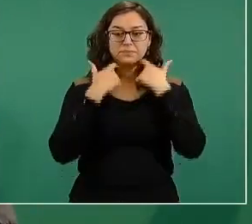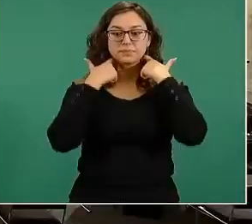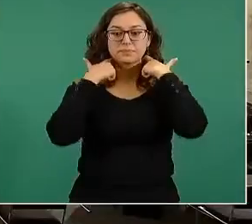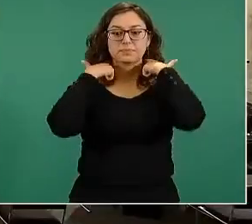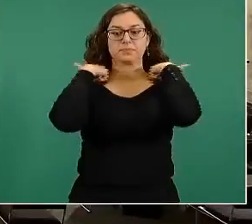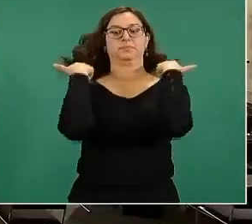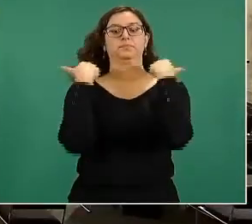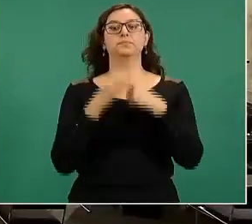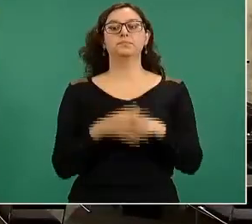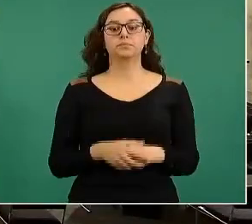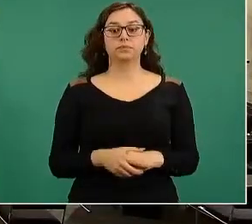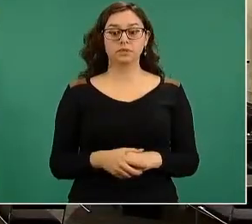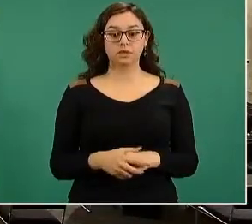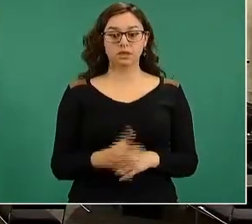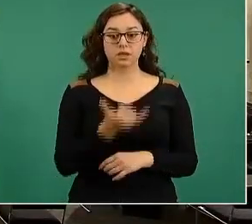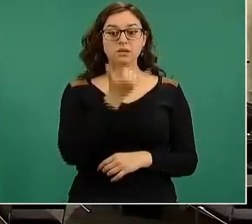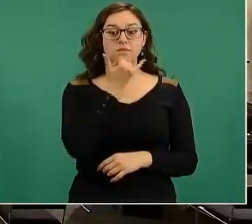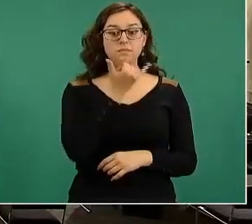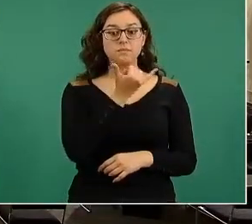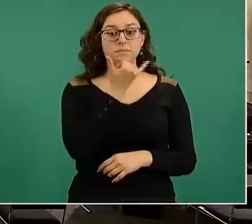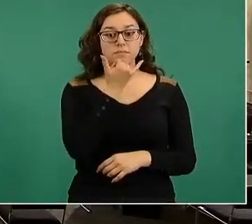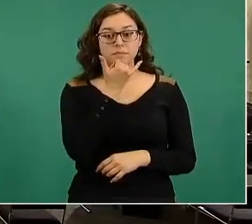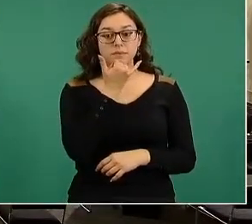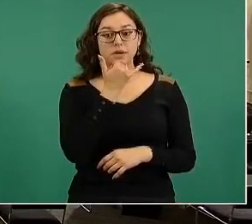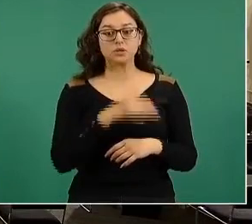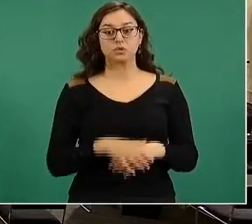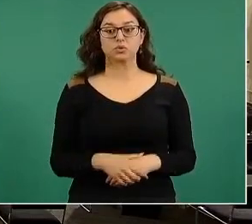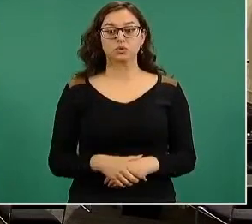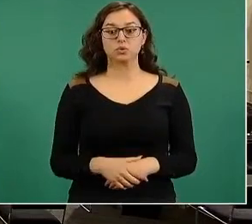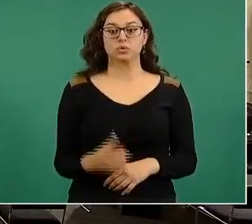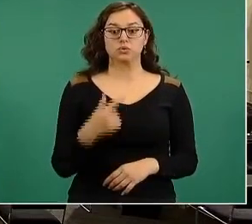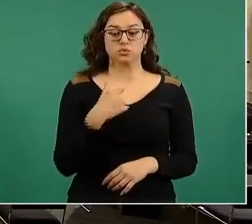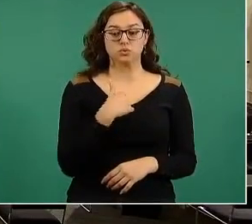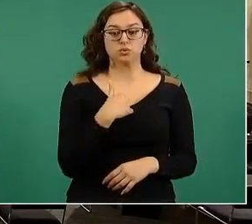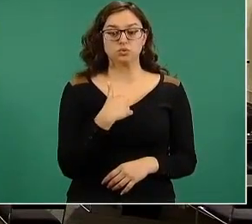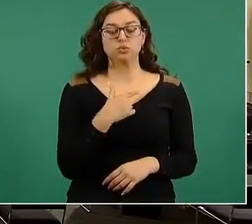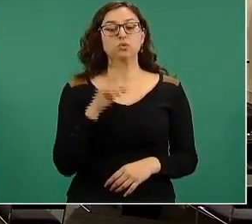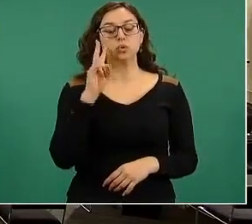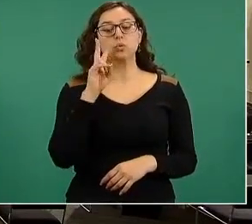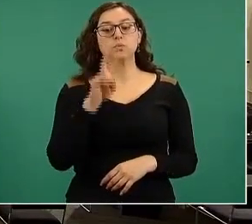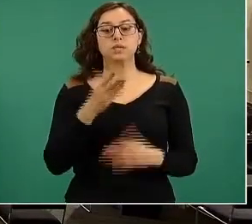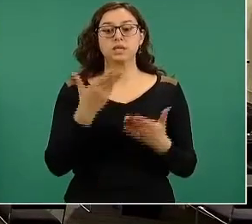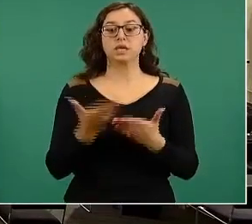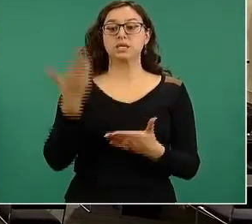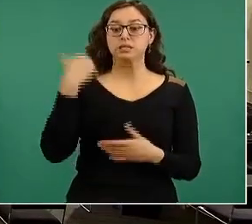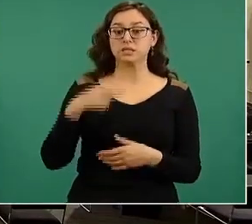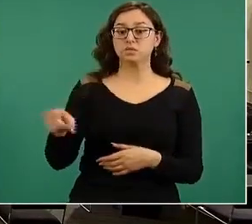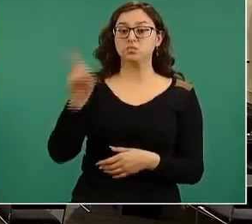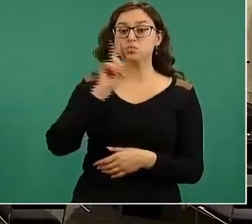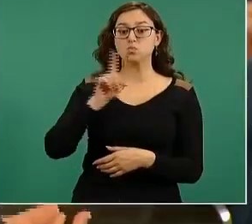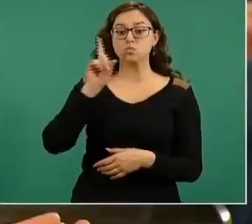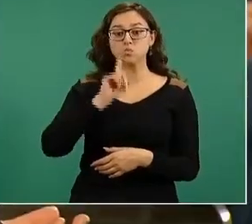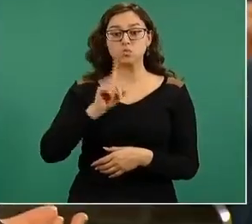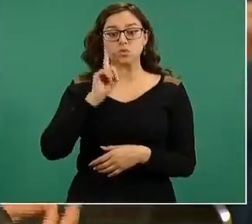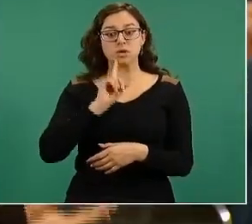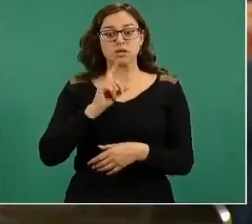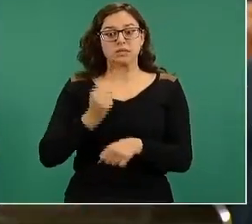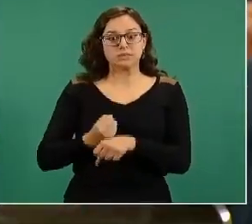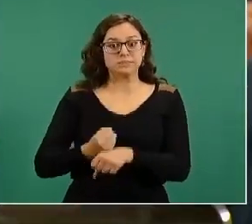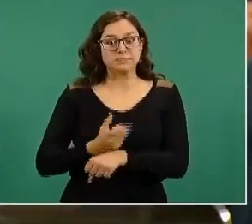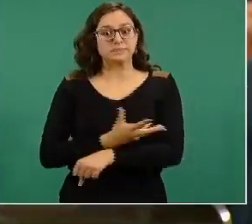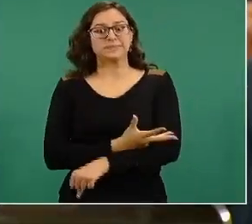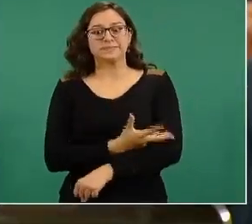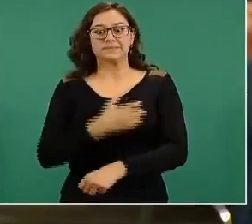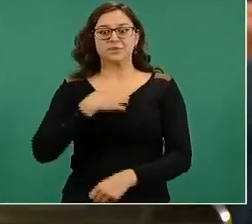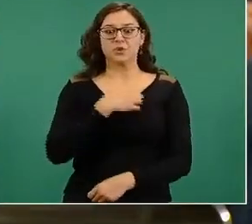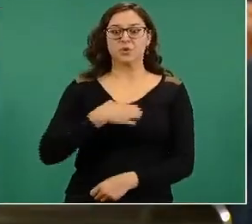Perdón que insista, doctor. Yo vi a la doctora muy entusiasmada en el proceso de calibración. ¿Qué pasó? Y